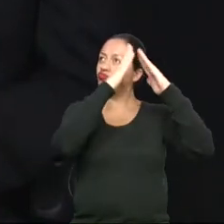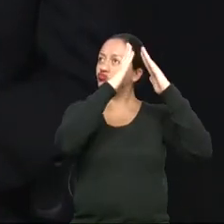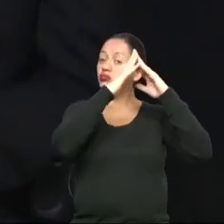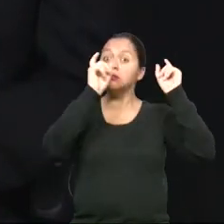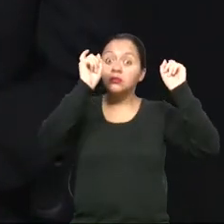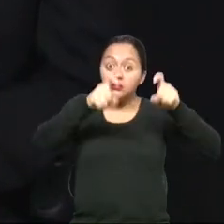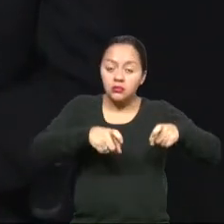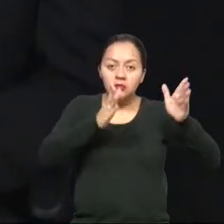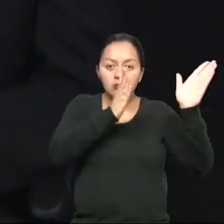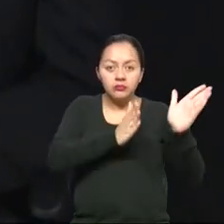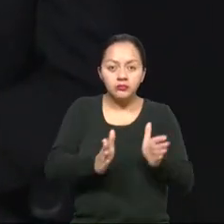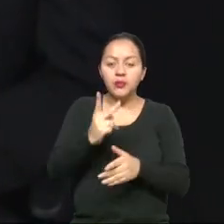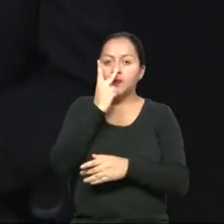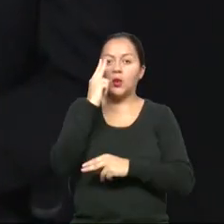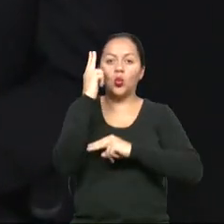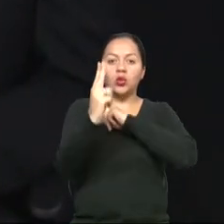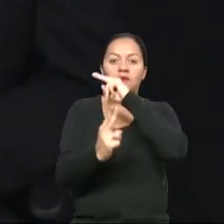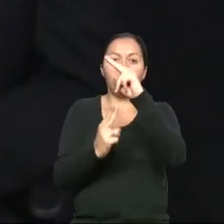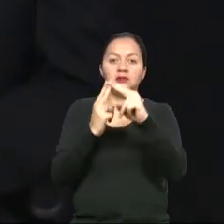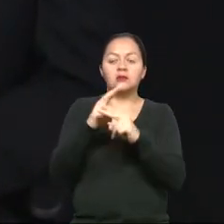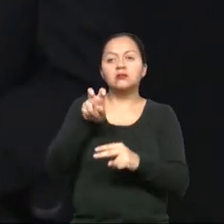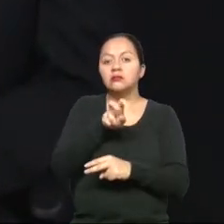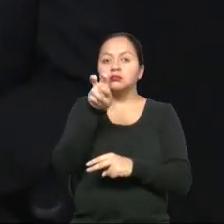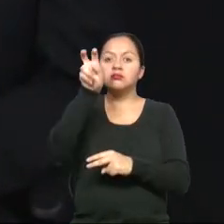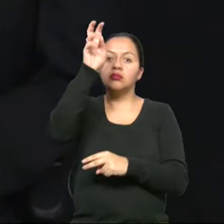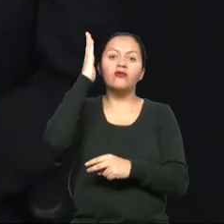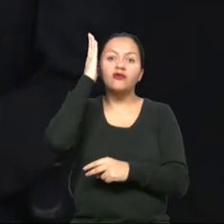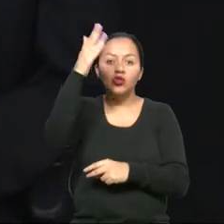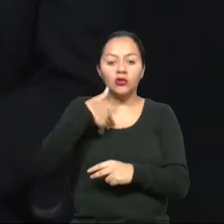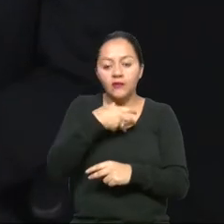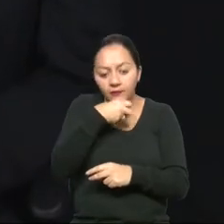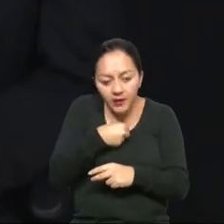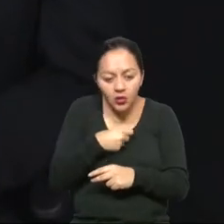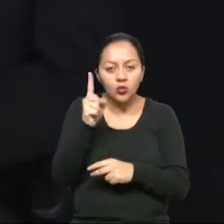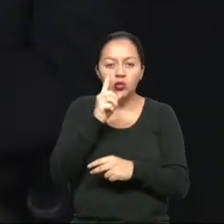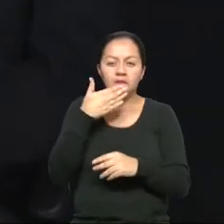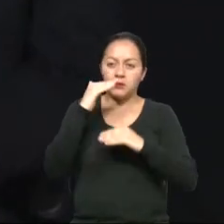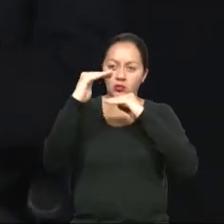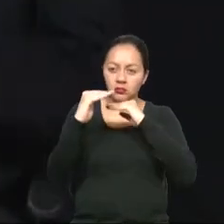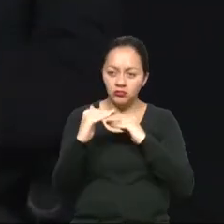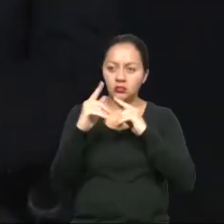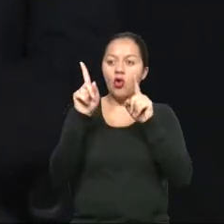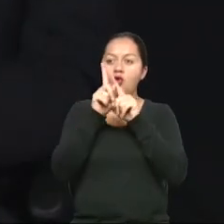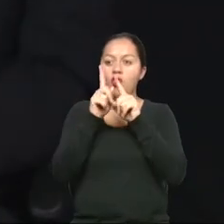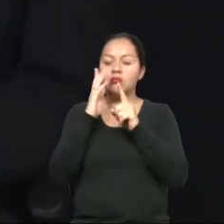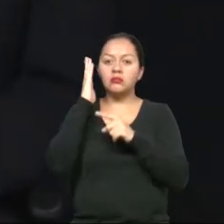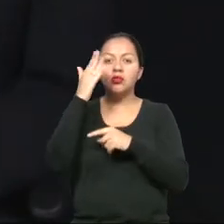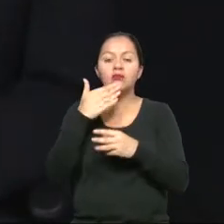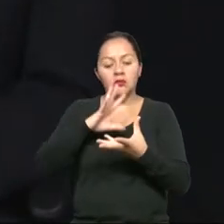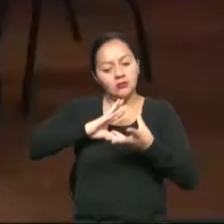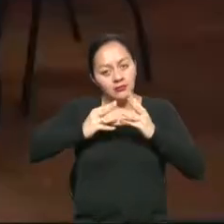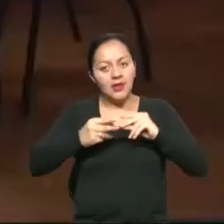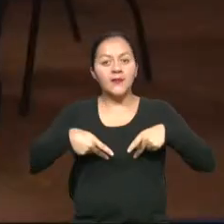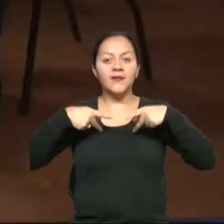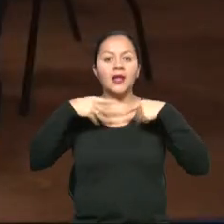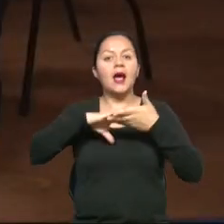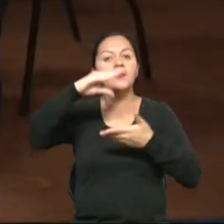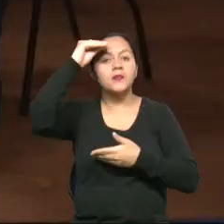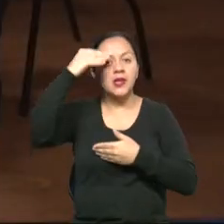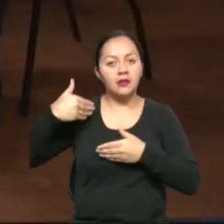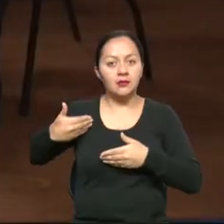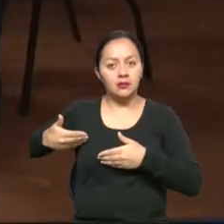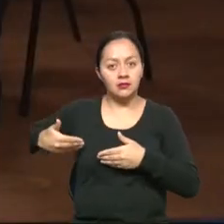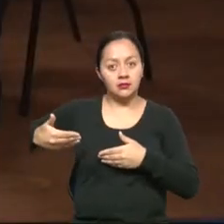diseñada pensando en un diseño universal que nos sirva para todos. Y eso es parte de las normas que nosotros podemos y debemos adoptar. En este caso,